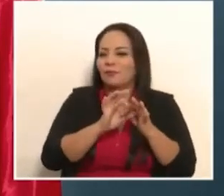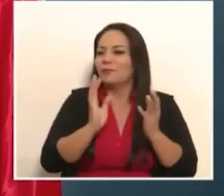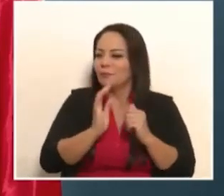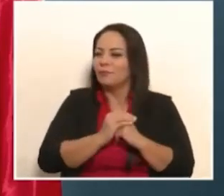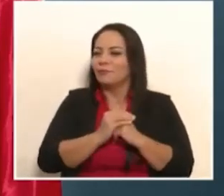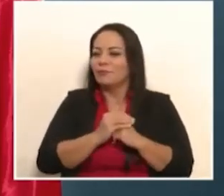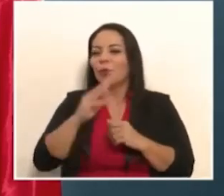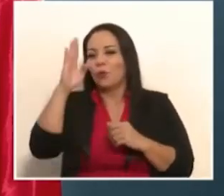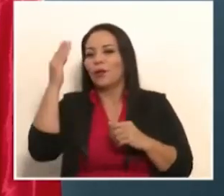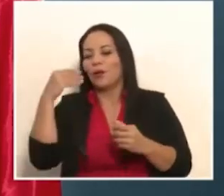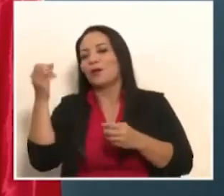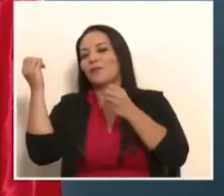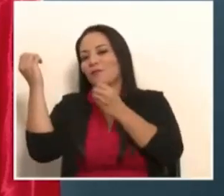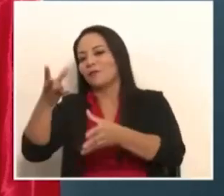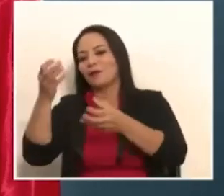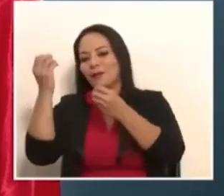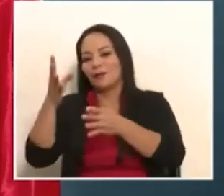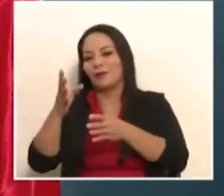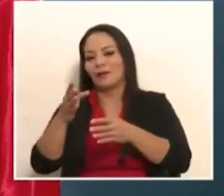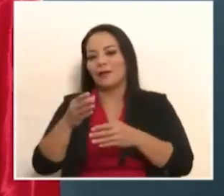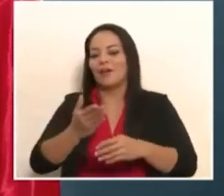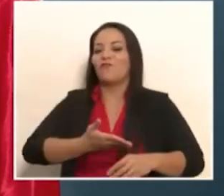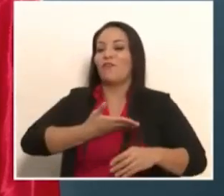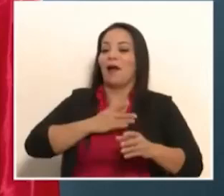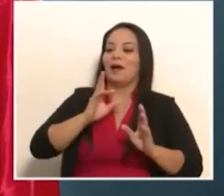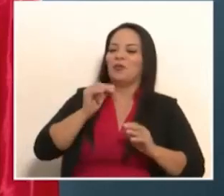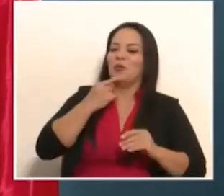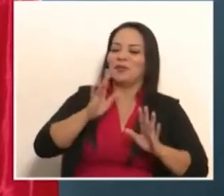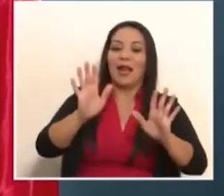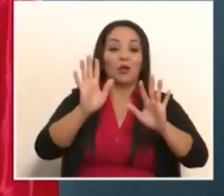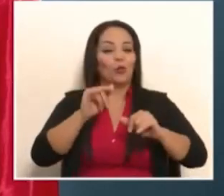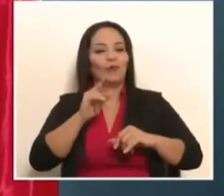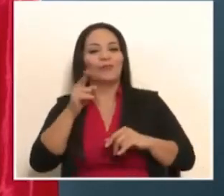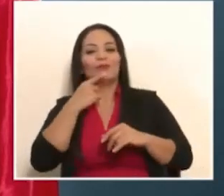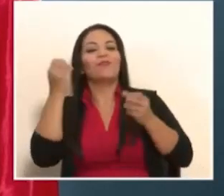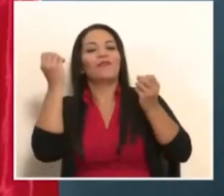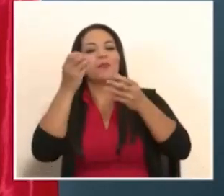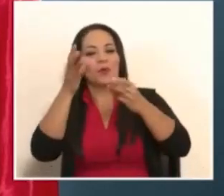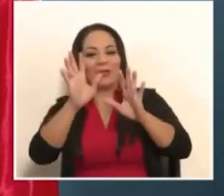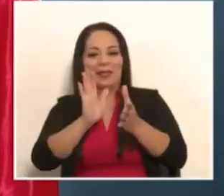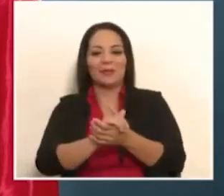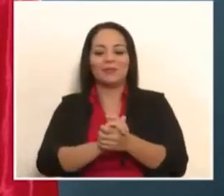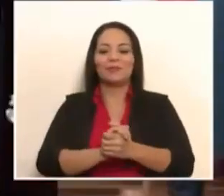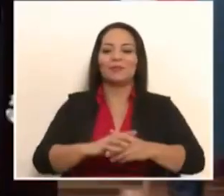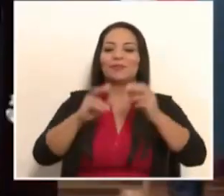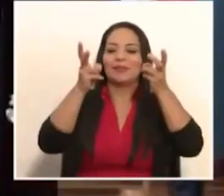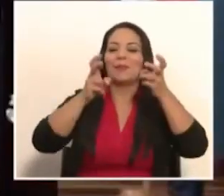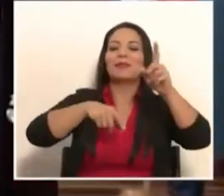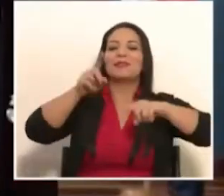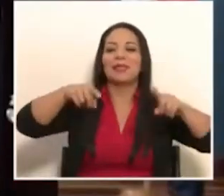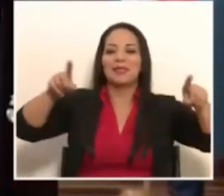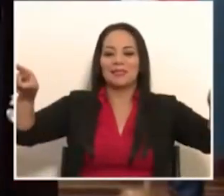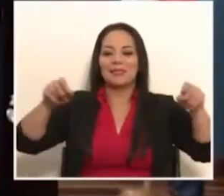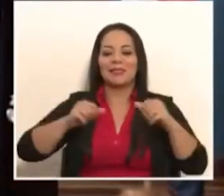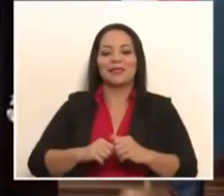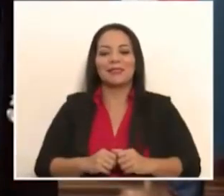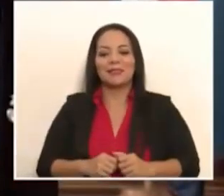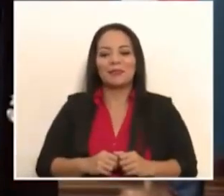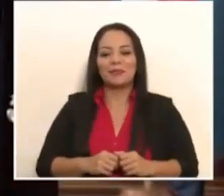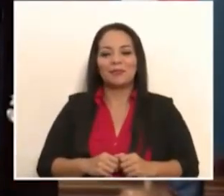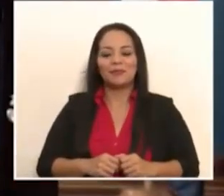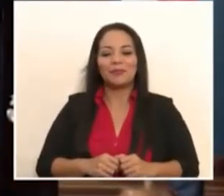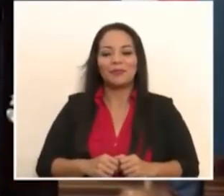constantemente, para no decir raja, digo, reporta, sobre las estadísticas. Y entonces,